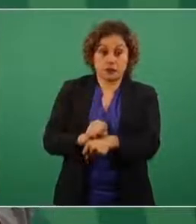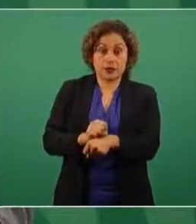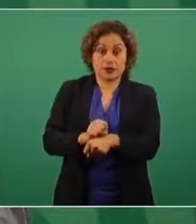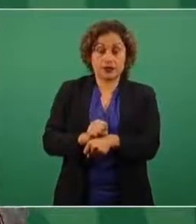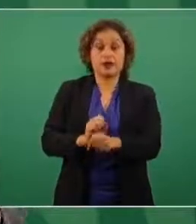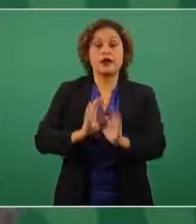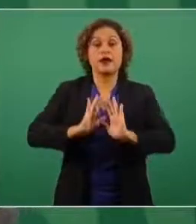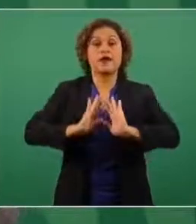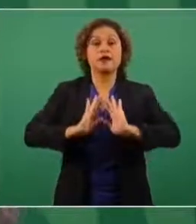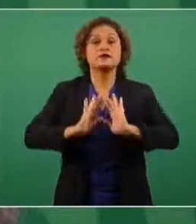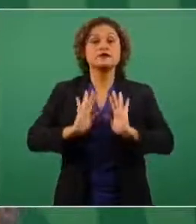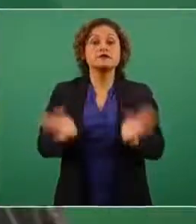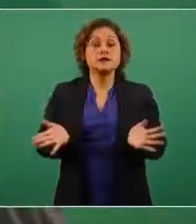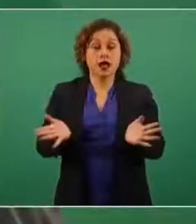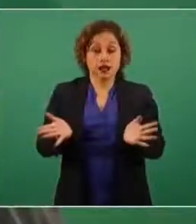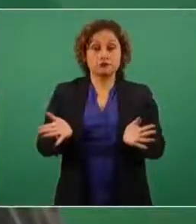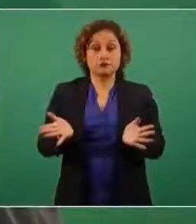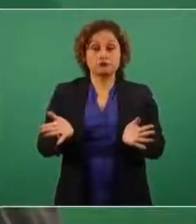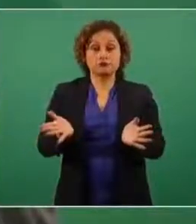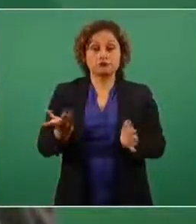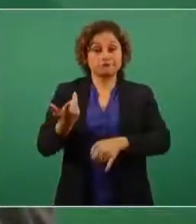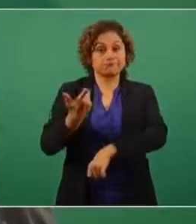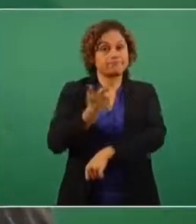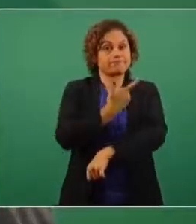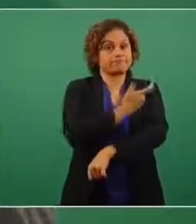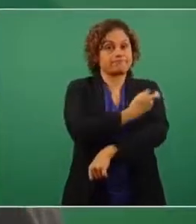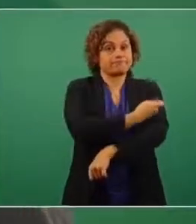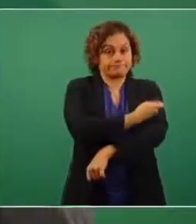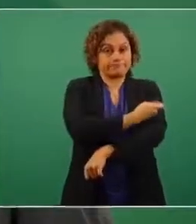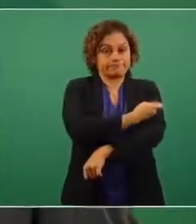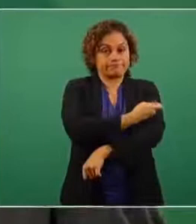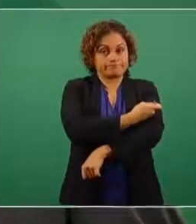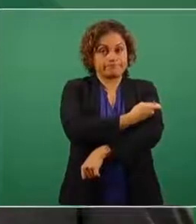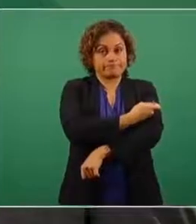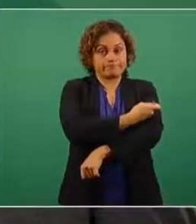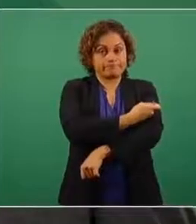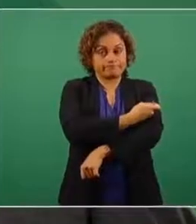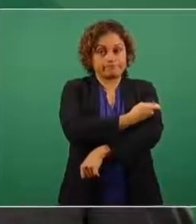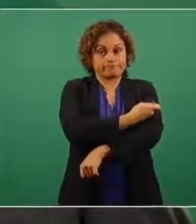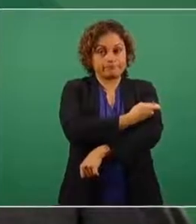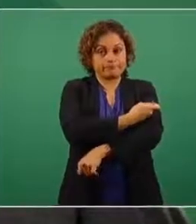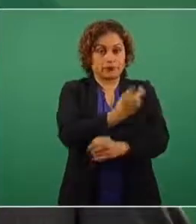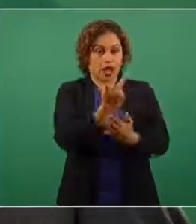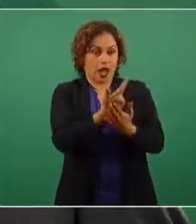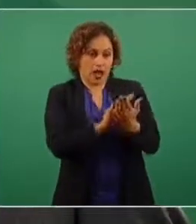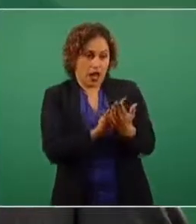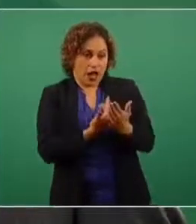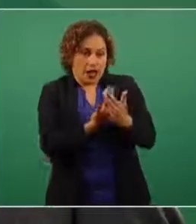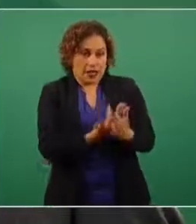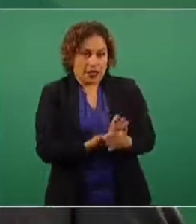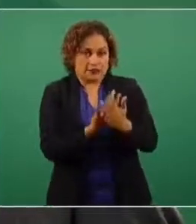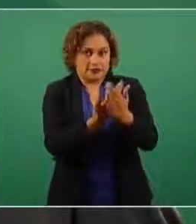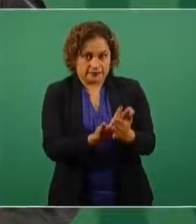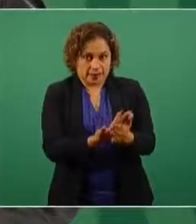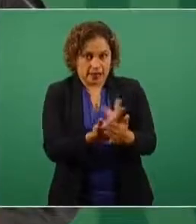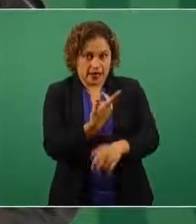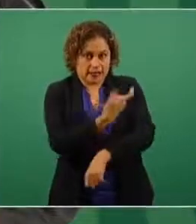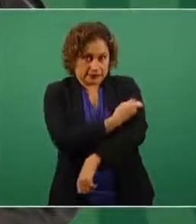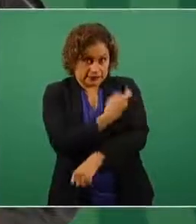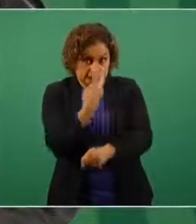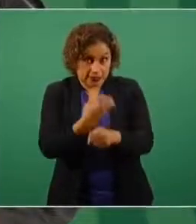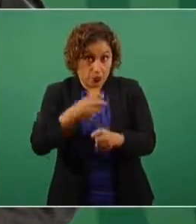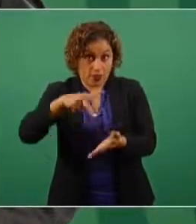inicia la vacunación para los que están en espera de la segunda dosis